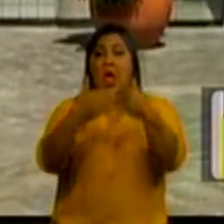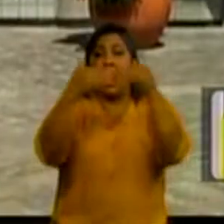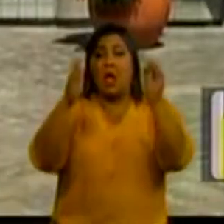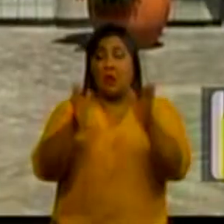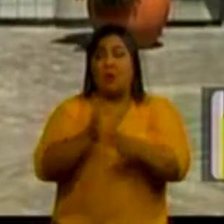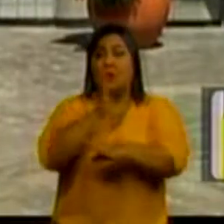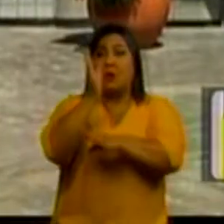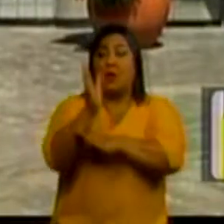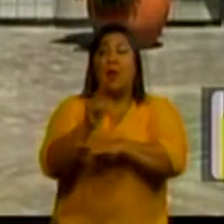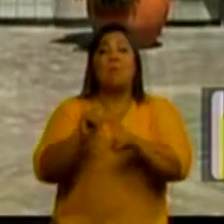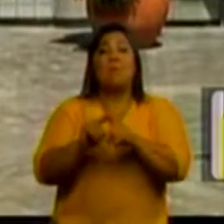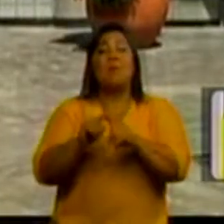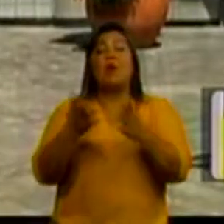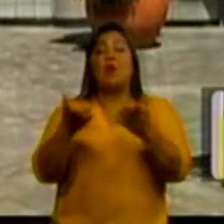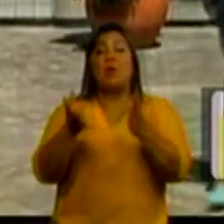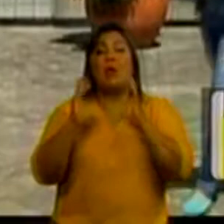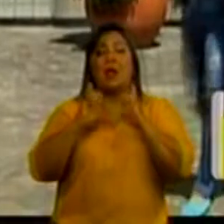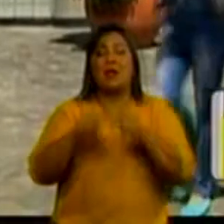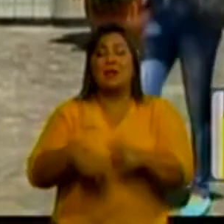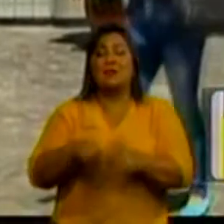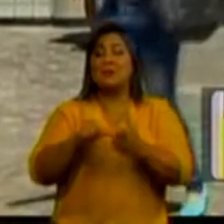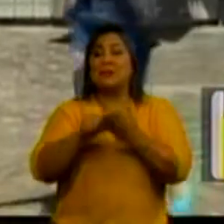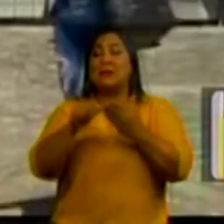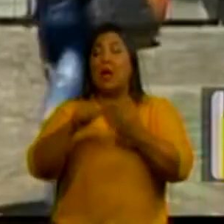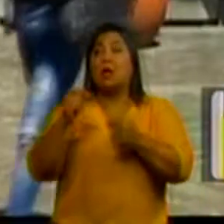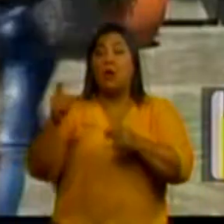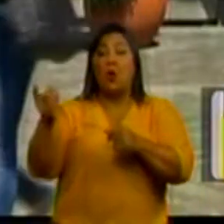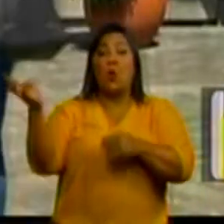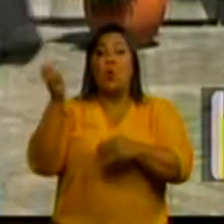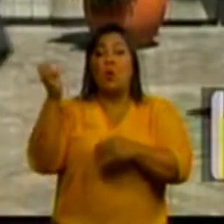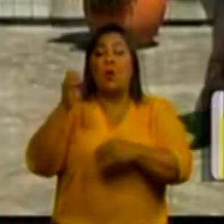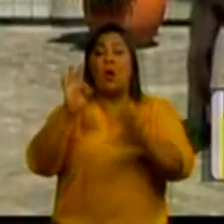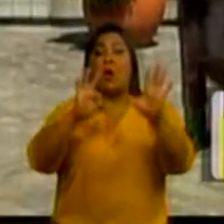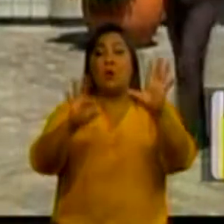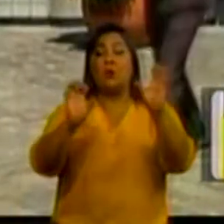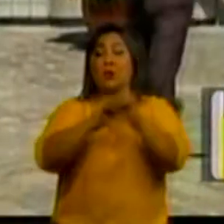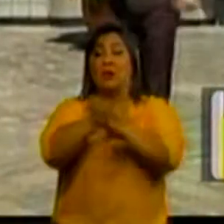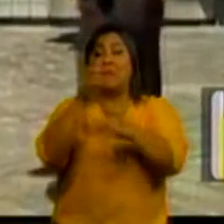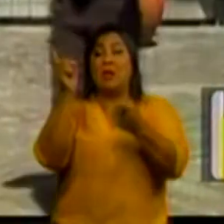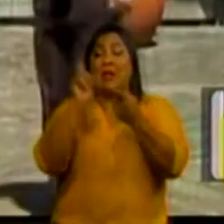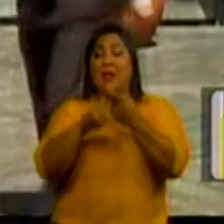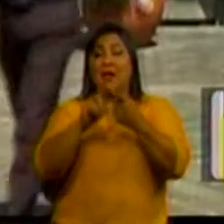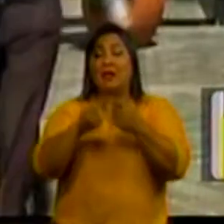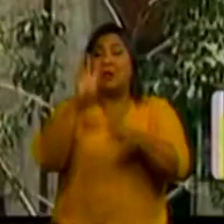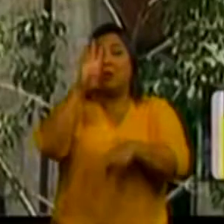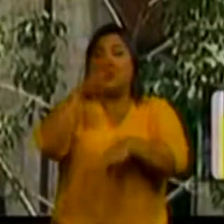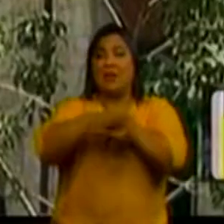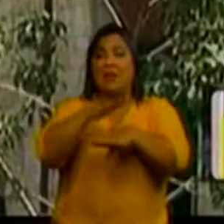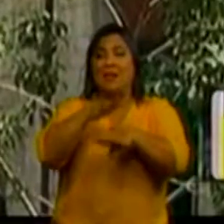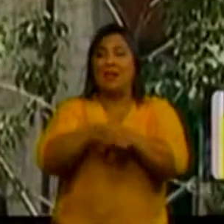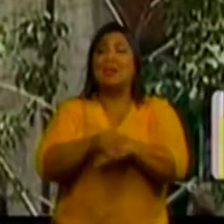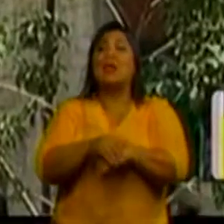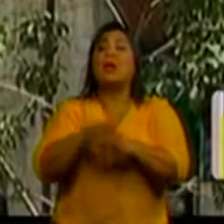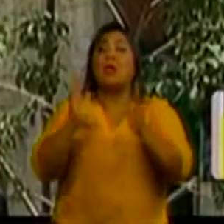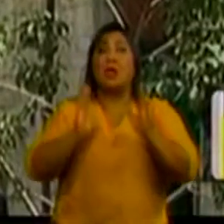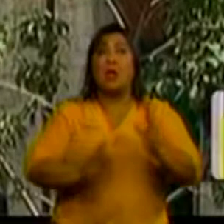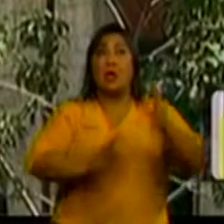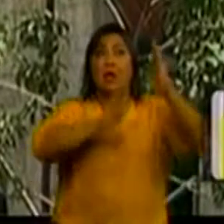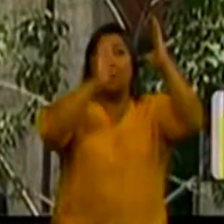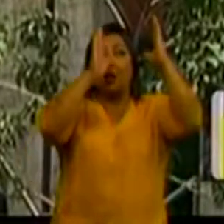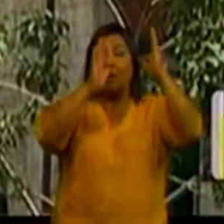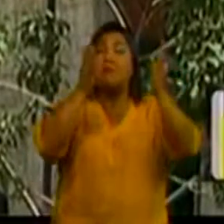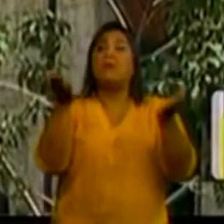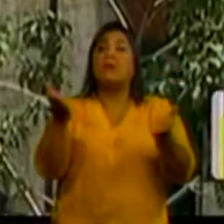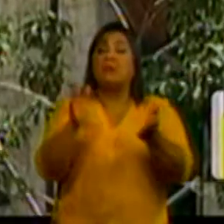que la cartera de salud recibirá a los jubilados entre las 8 de la mañana y 4 de la tarde en el edificio de planta